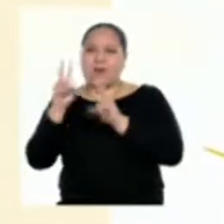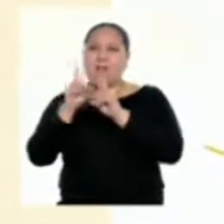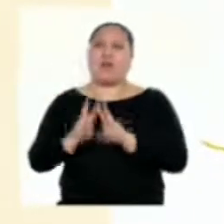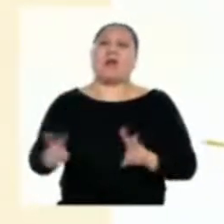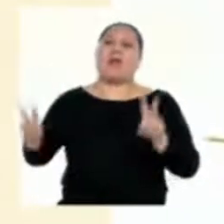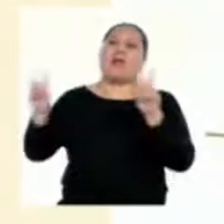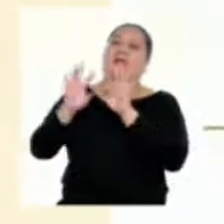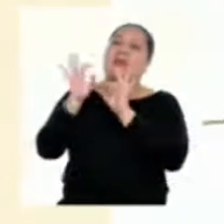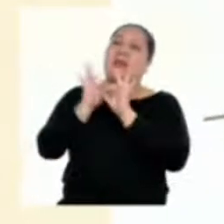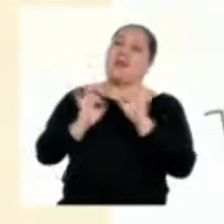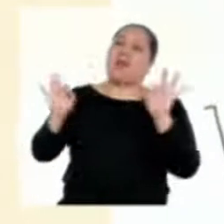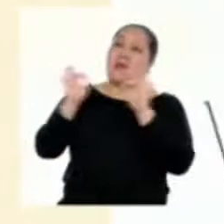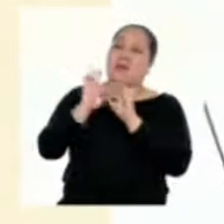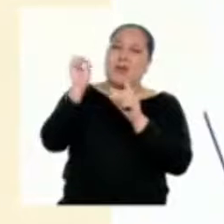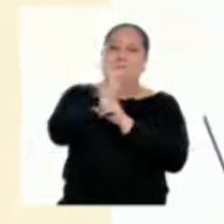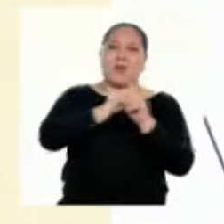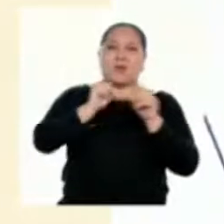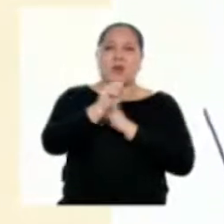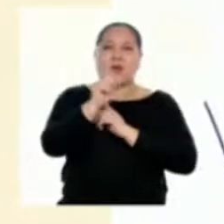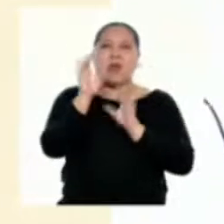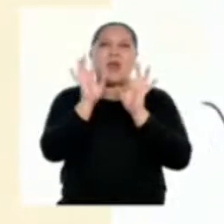para la sociedad y las personas.